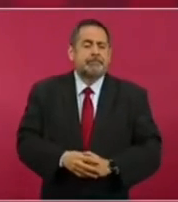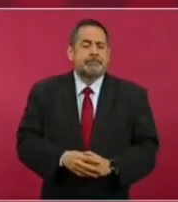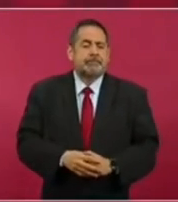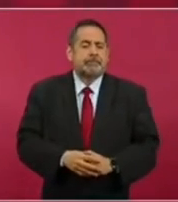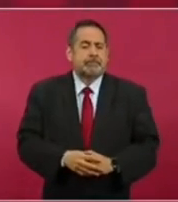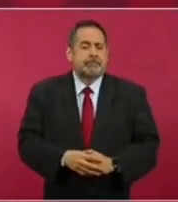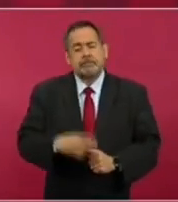Y eso es lo que sucede.